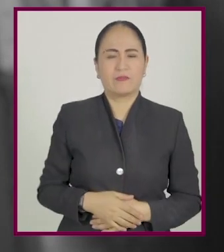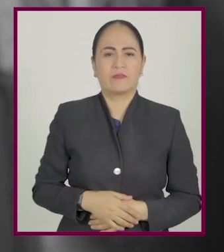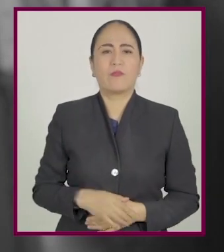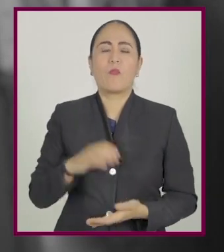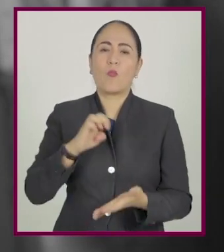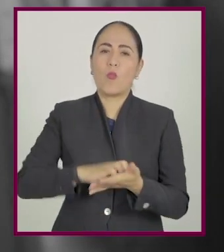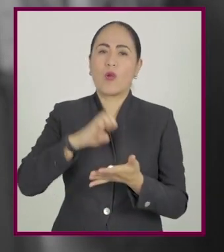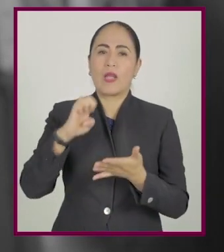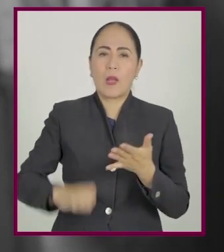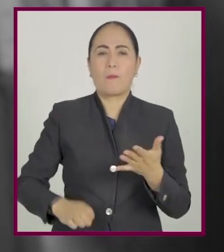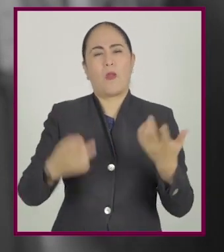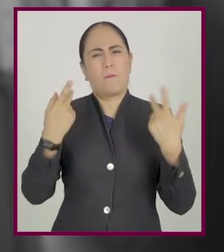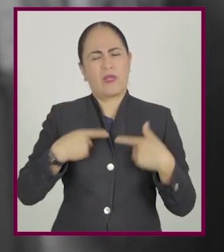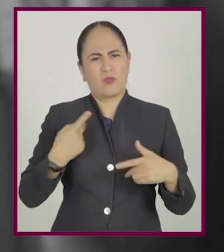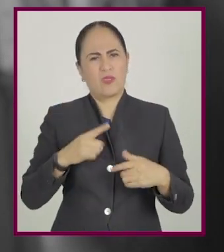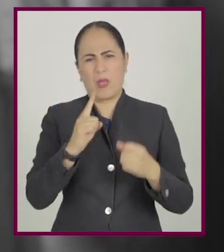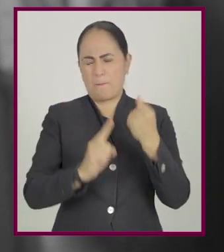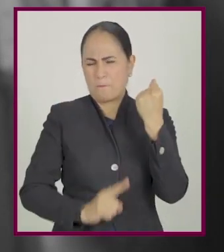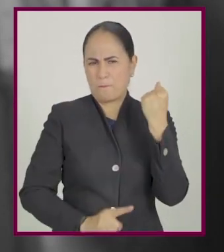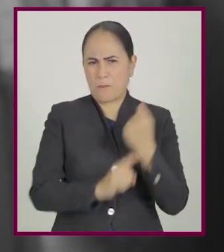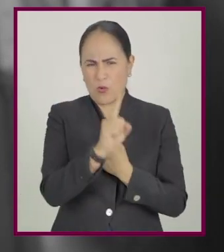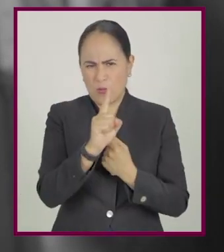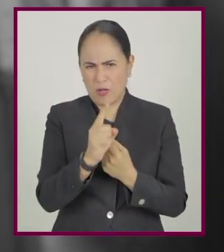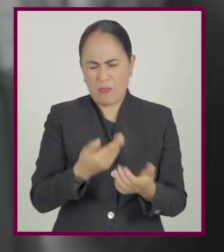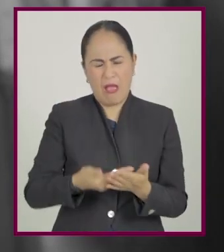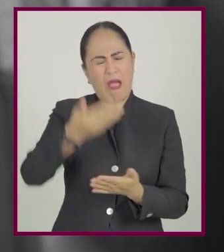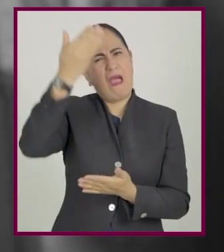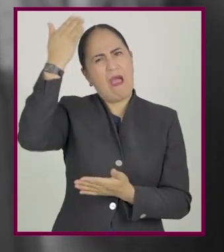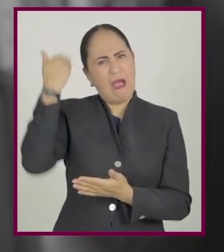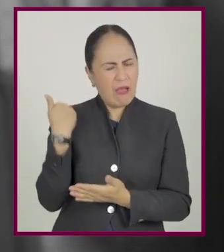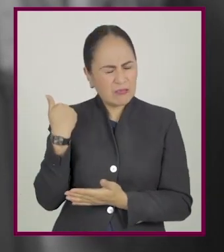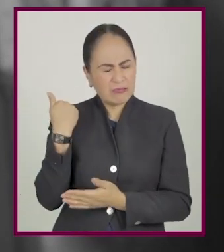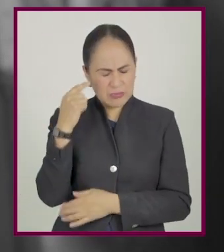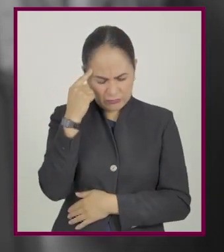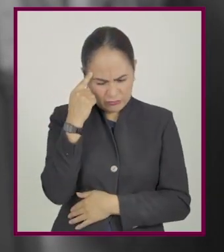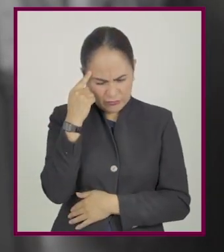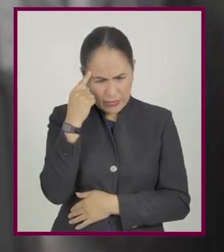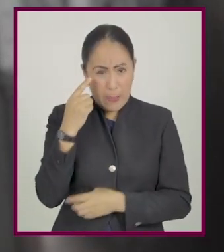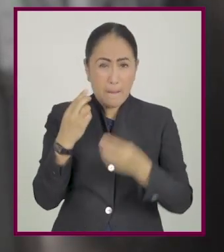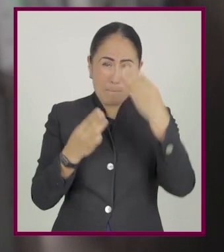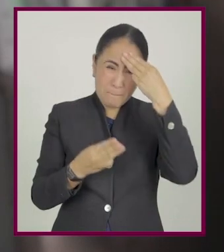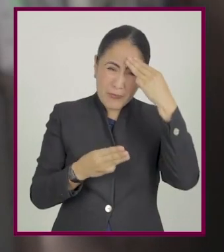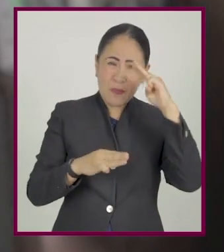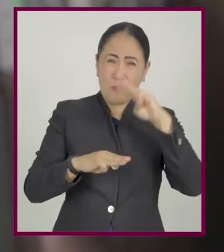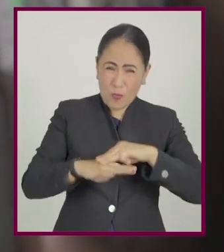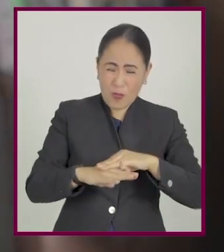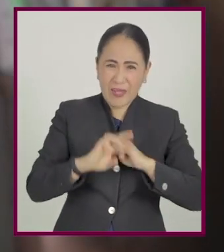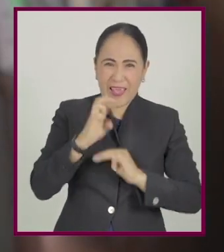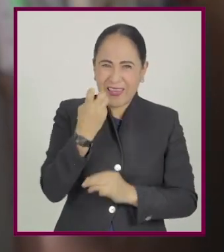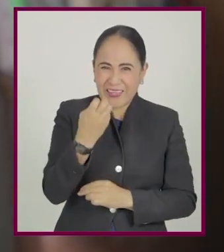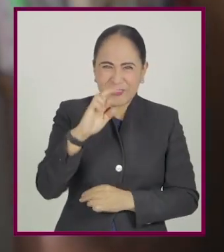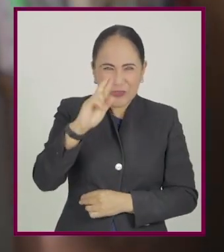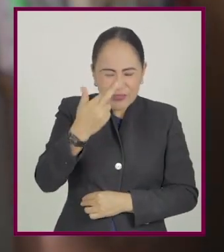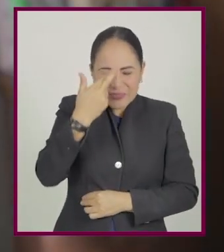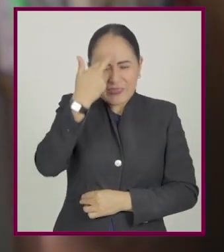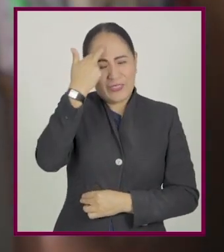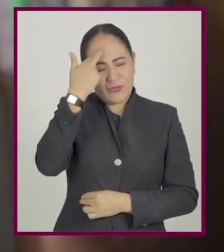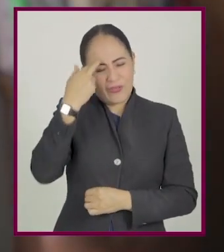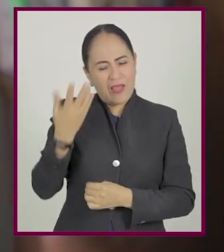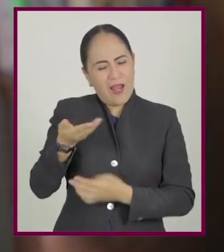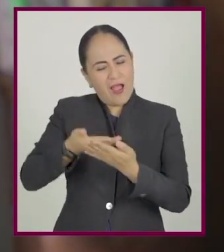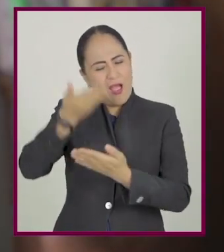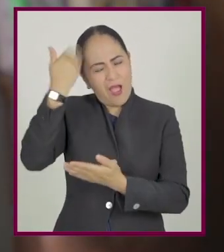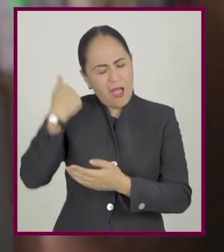Por ejemplo, si una persona se encuentra en un problema que le hubiera ocurrido anteriormente, la memoria le va a